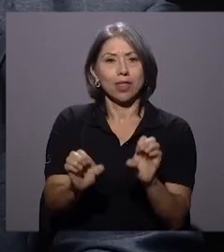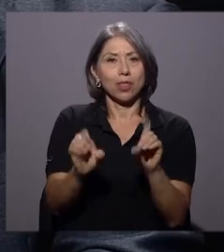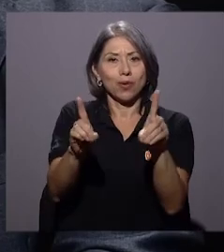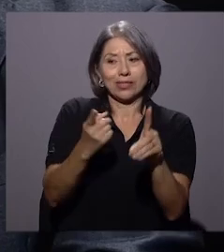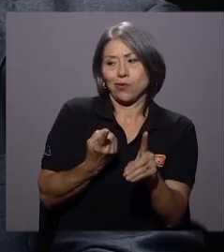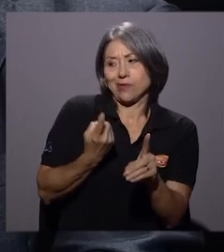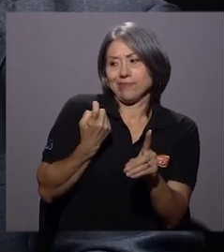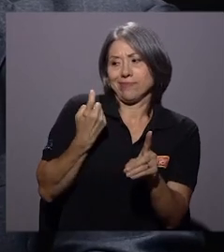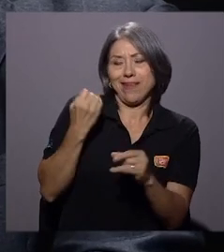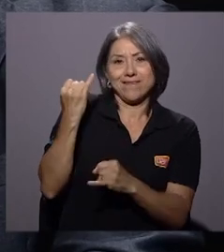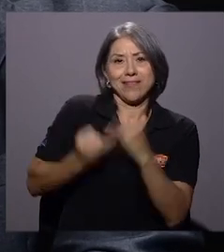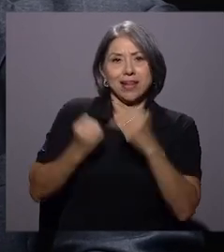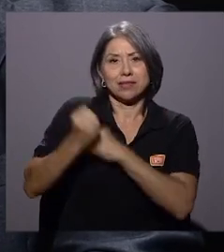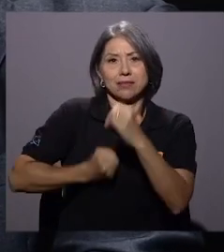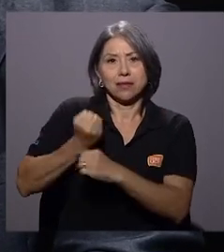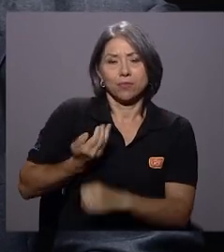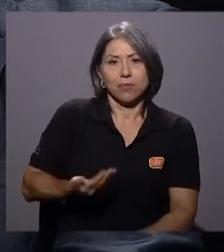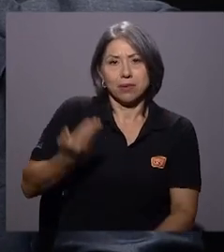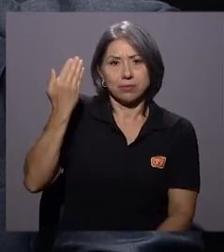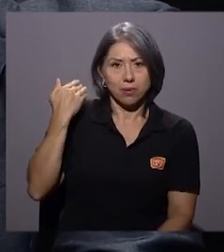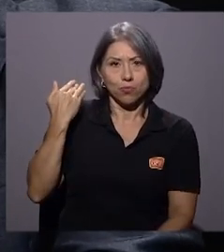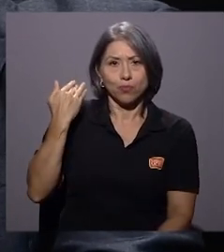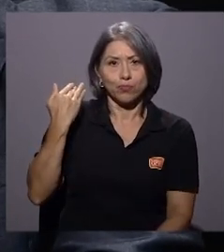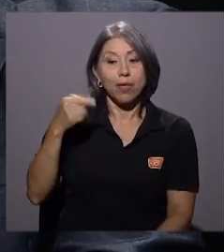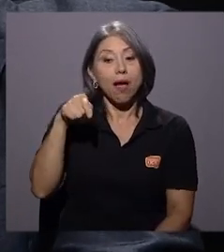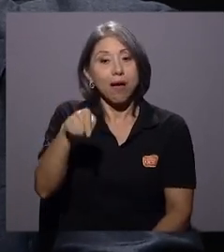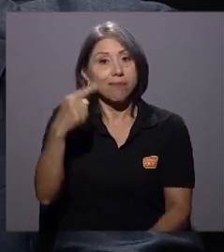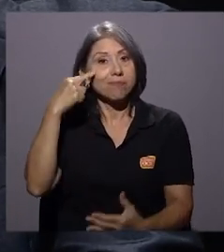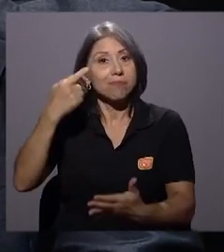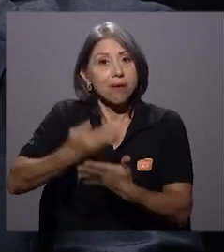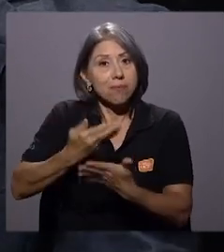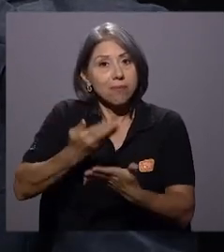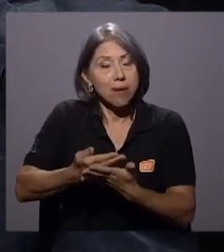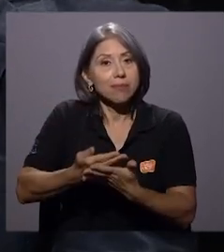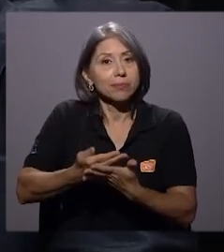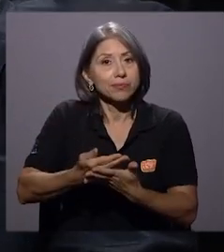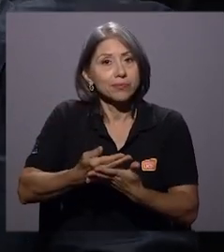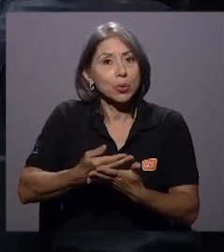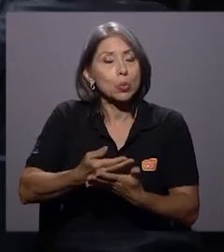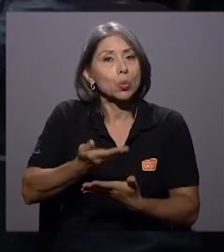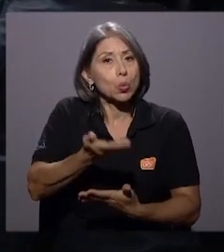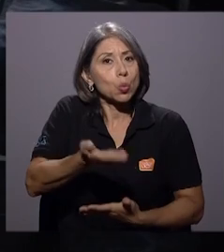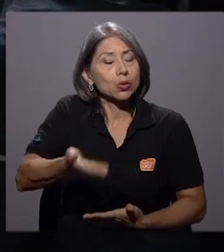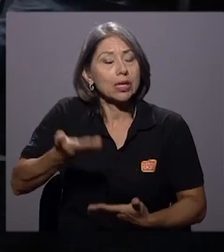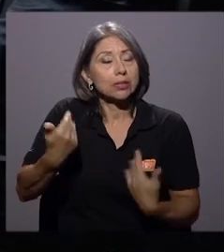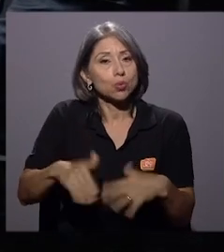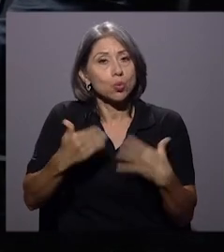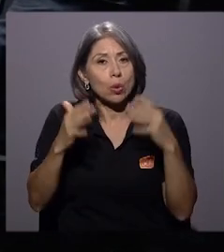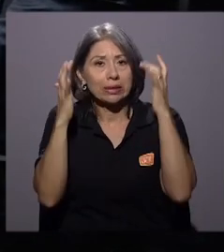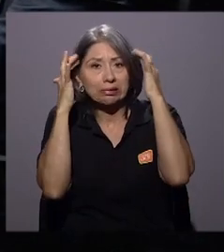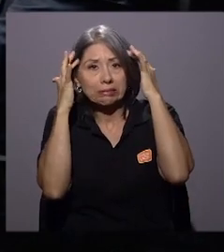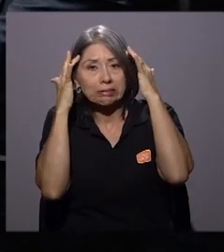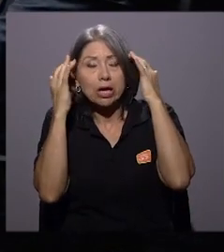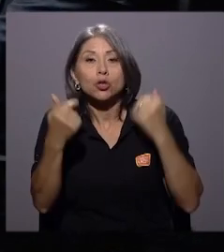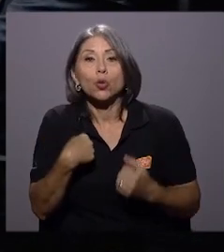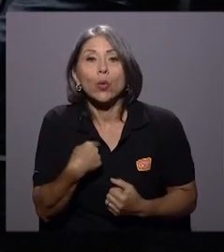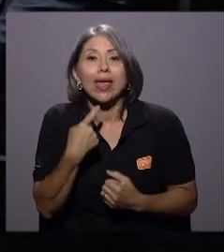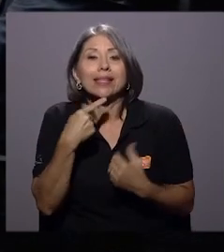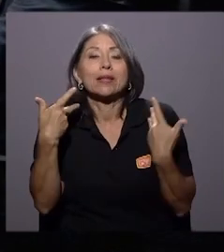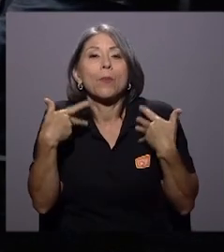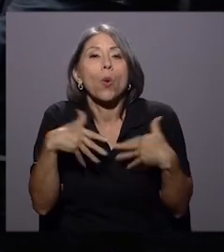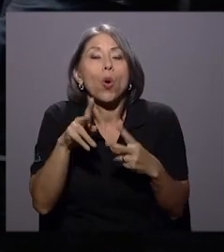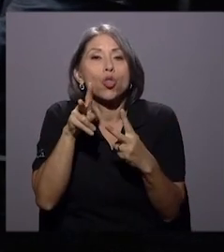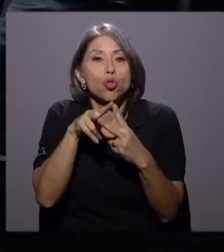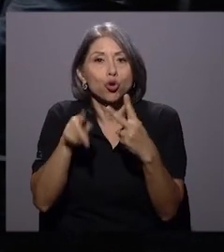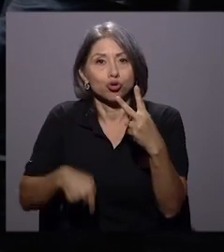que se publicó a finales del año anterior reveló aspectos de mucha preocupación y voy a mencionar por lo menos dos aquí en Costa